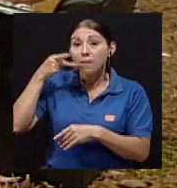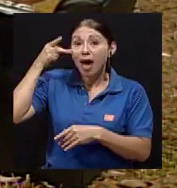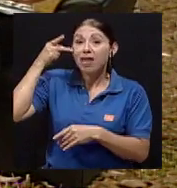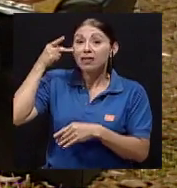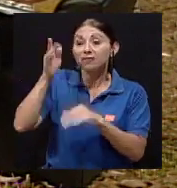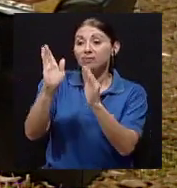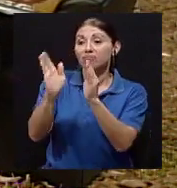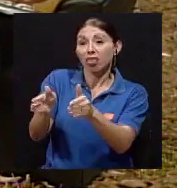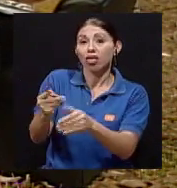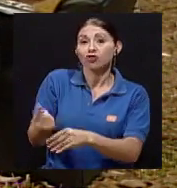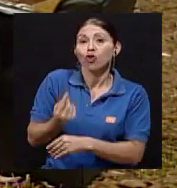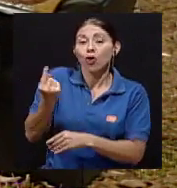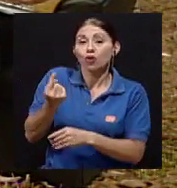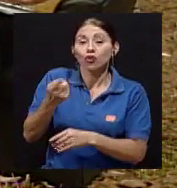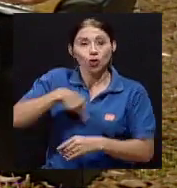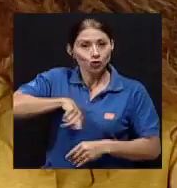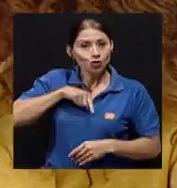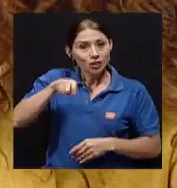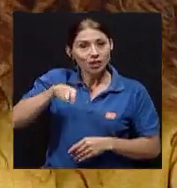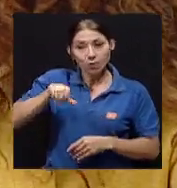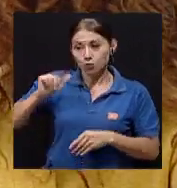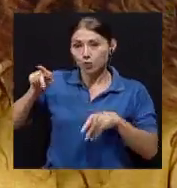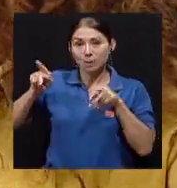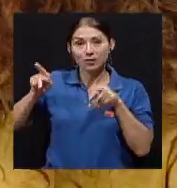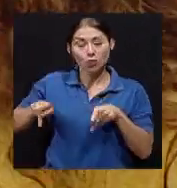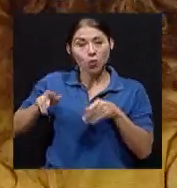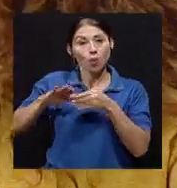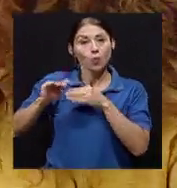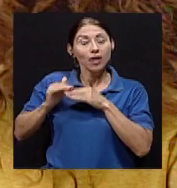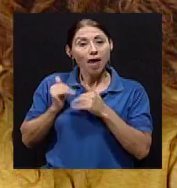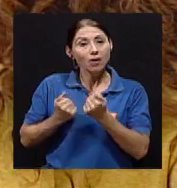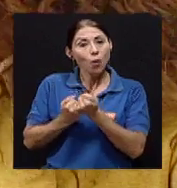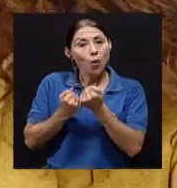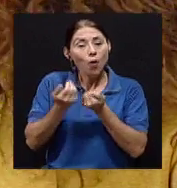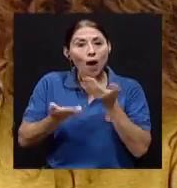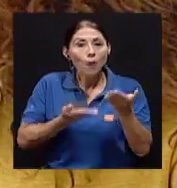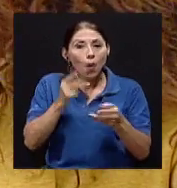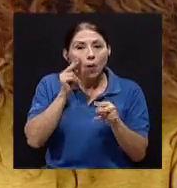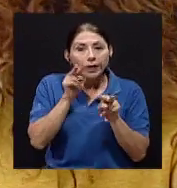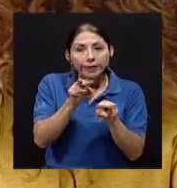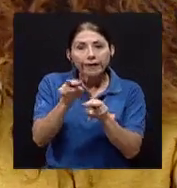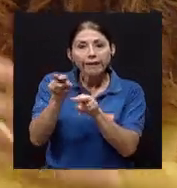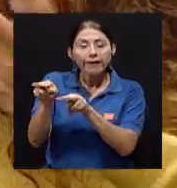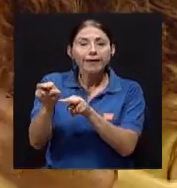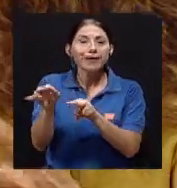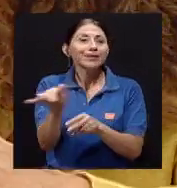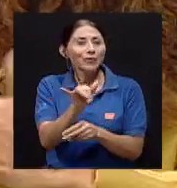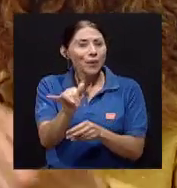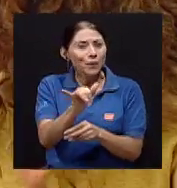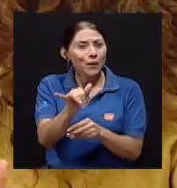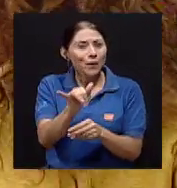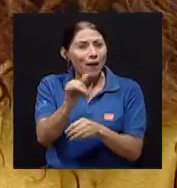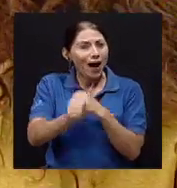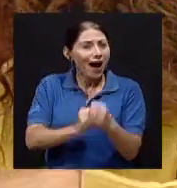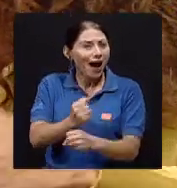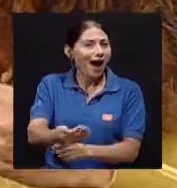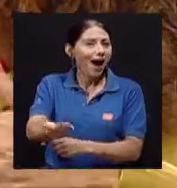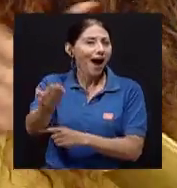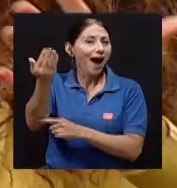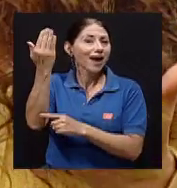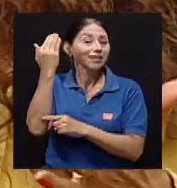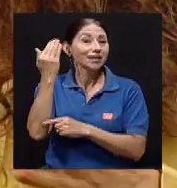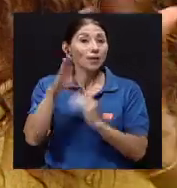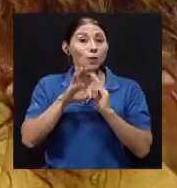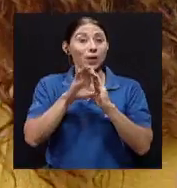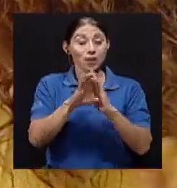necesitamos de colaboración de la comunidad, ¿verdad? Es un poco volver a aquello que hacíamos antes, que el